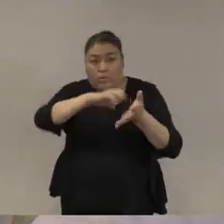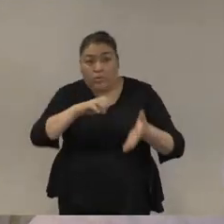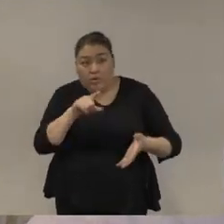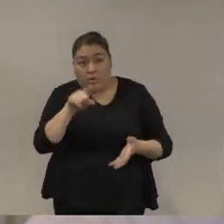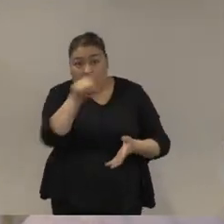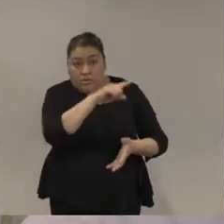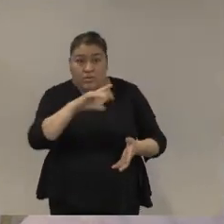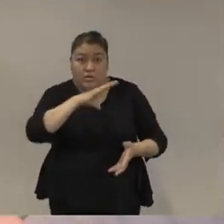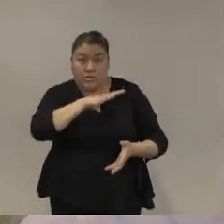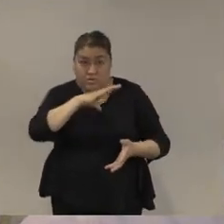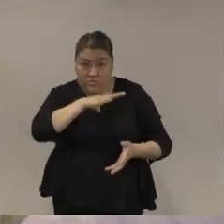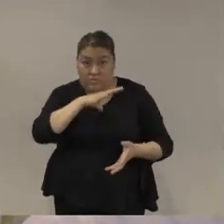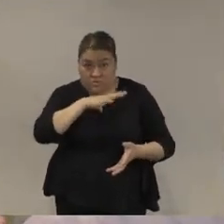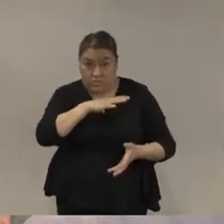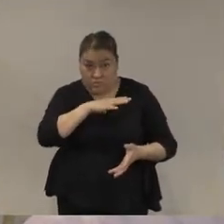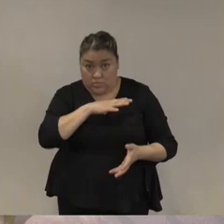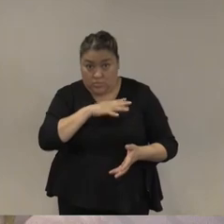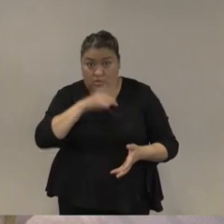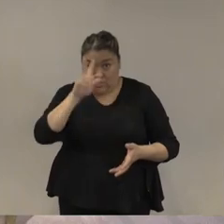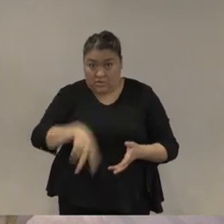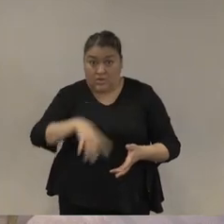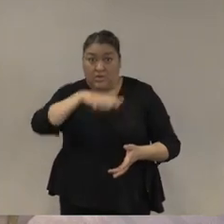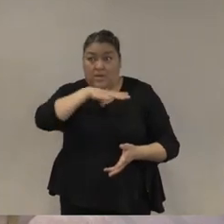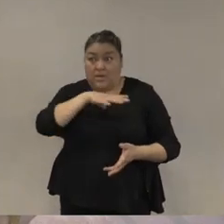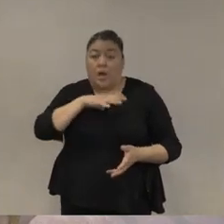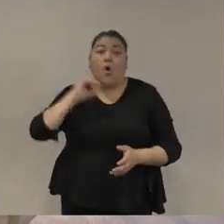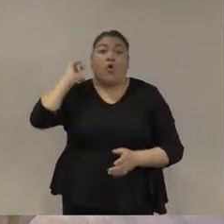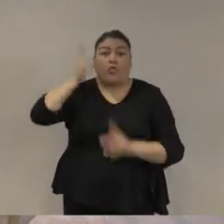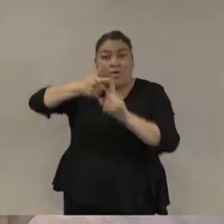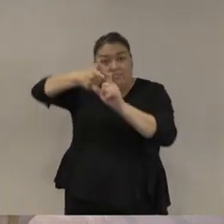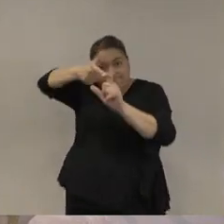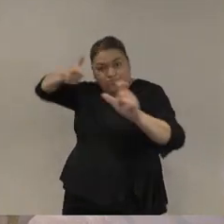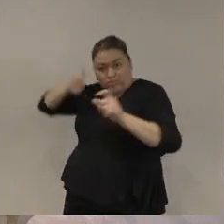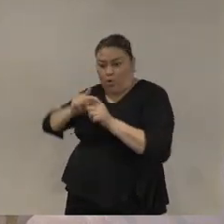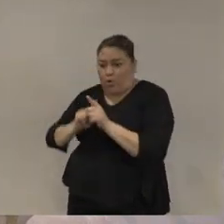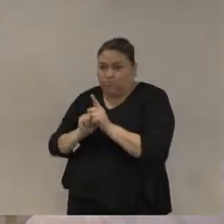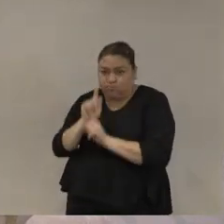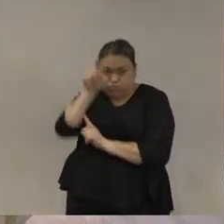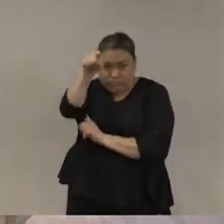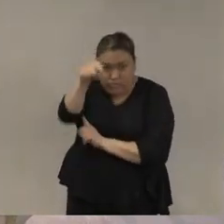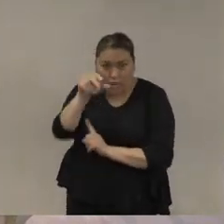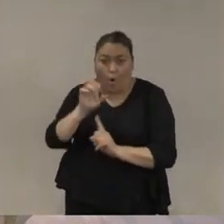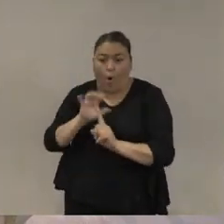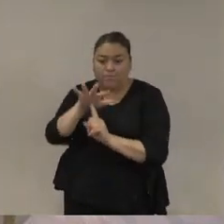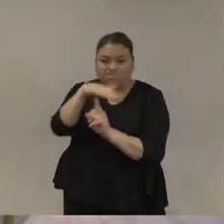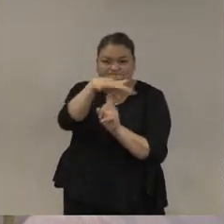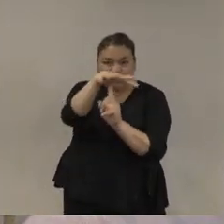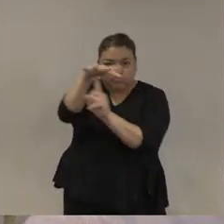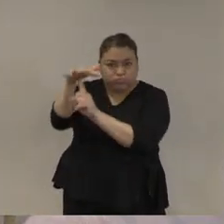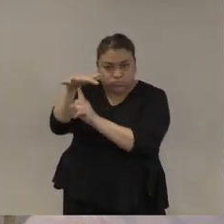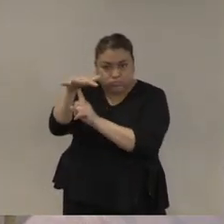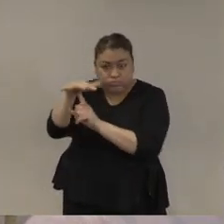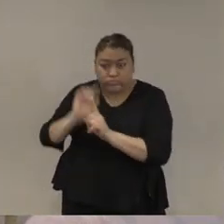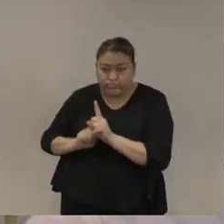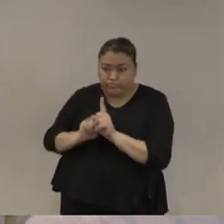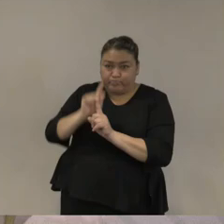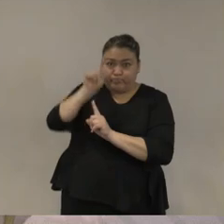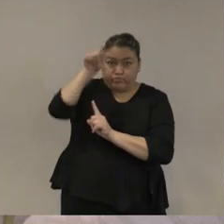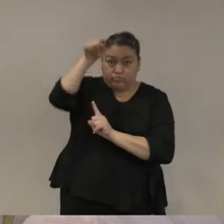capacidad para derrumbar con barrets o misiles tierra-aire helicópteros y desfigurar